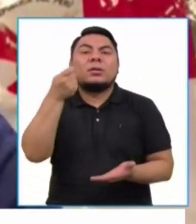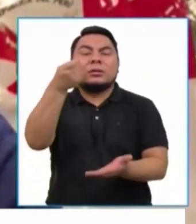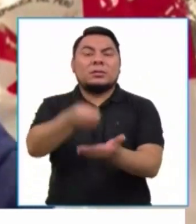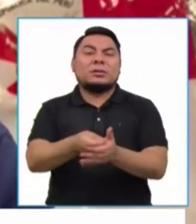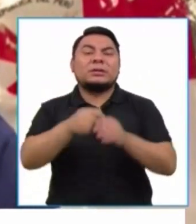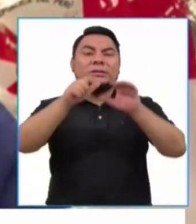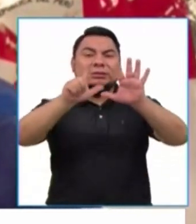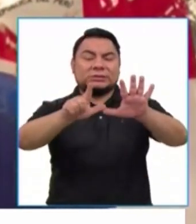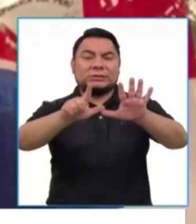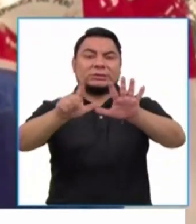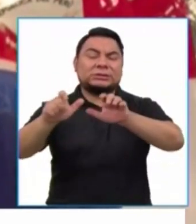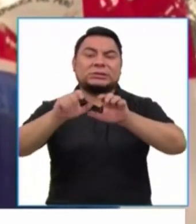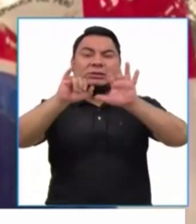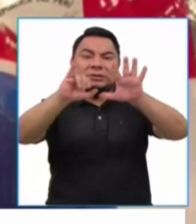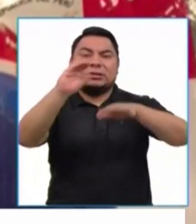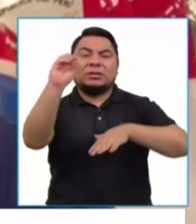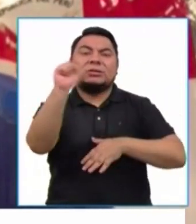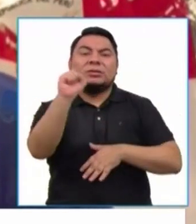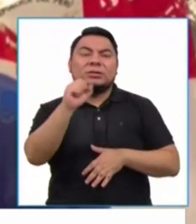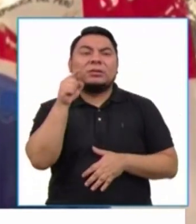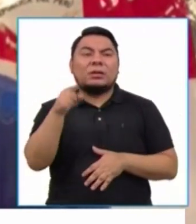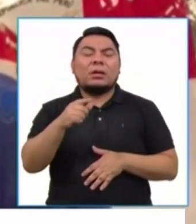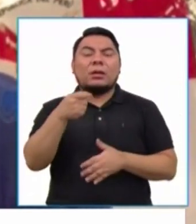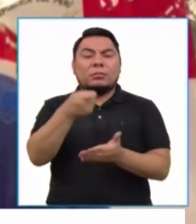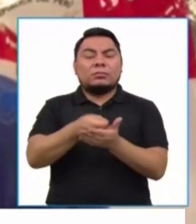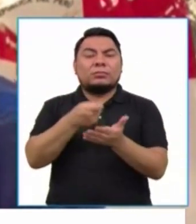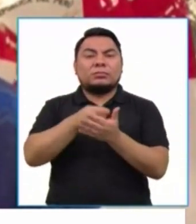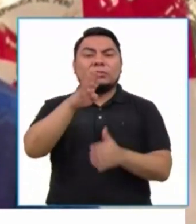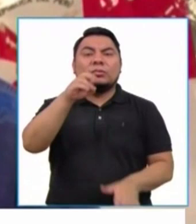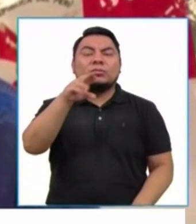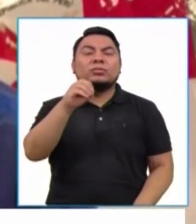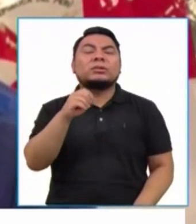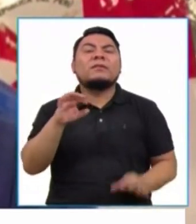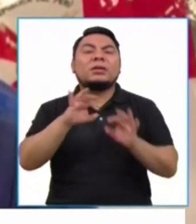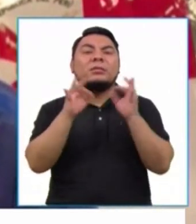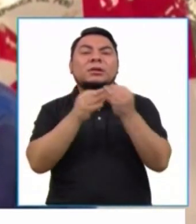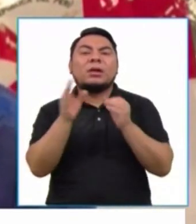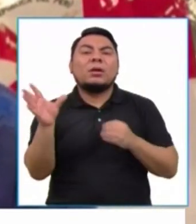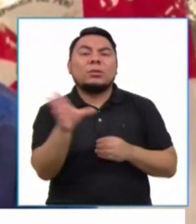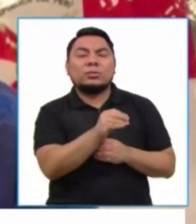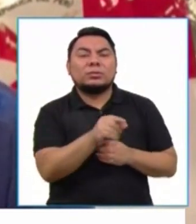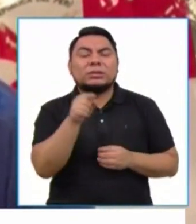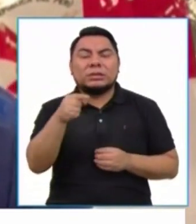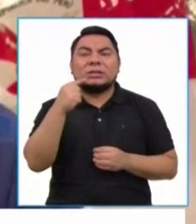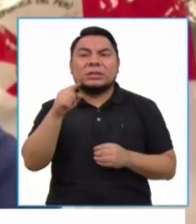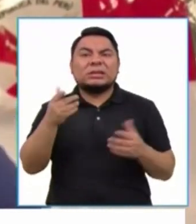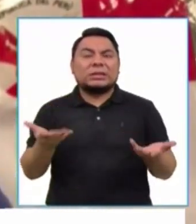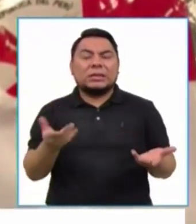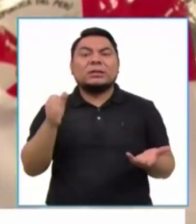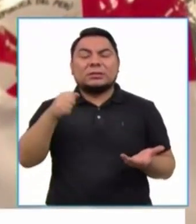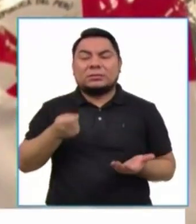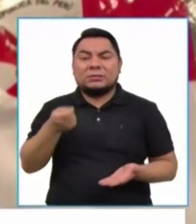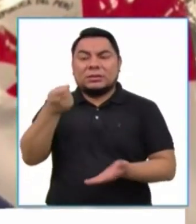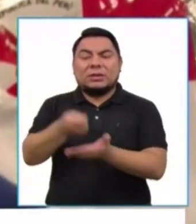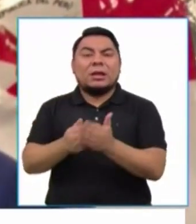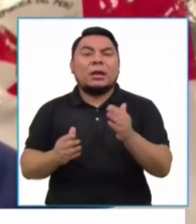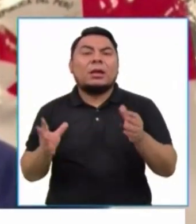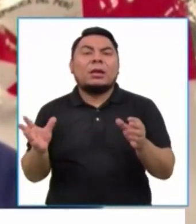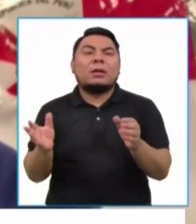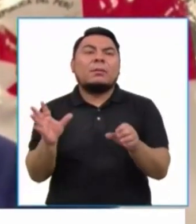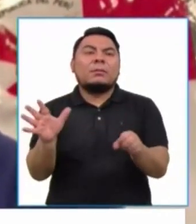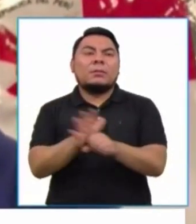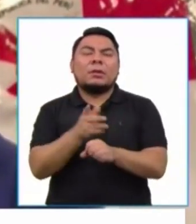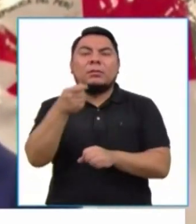de 760 soles por el Bono Familiar Universal, que va a cubrir a más